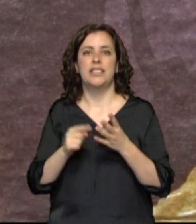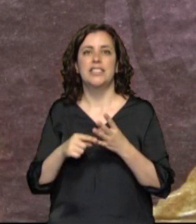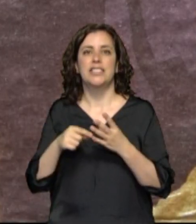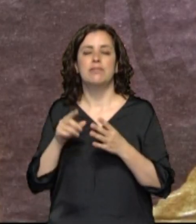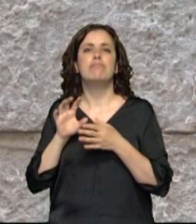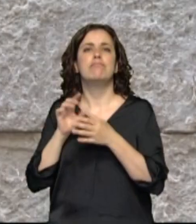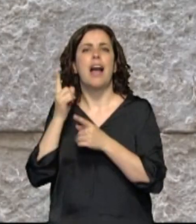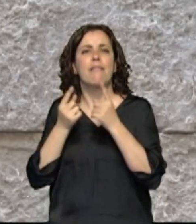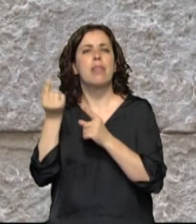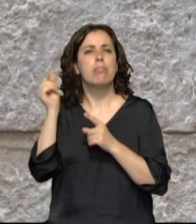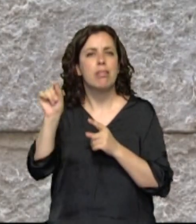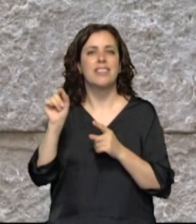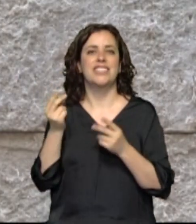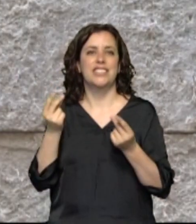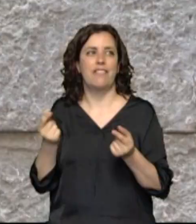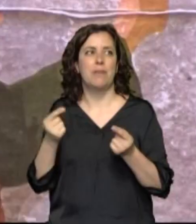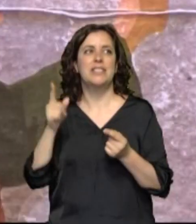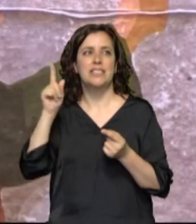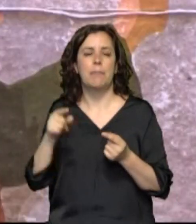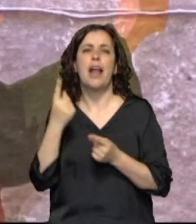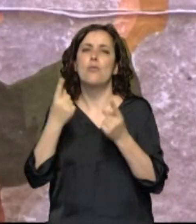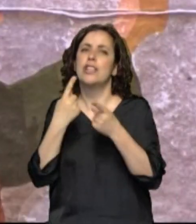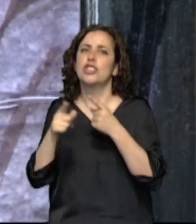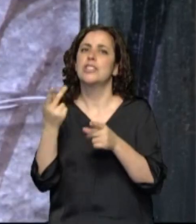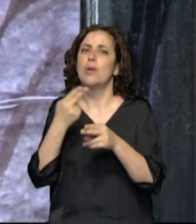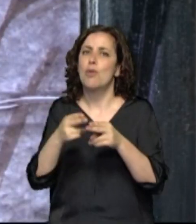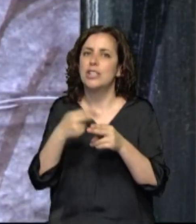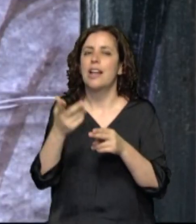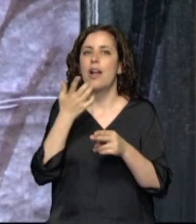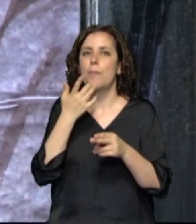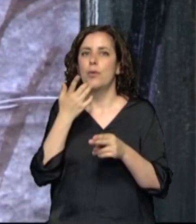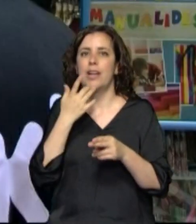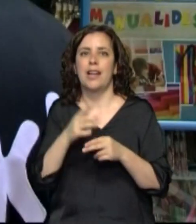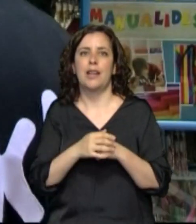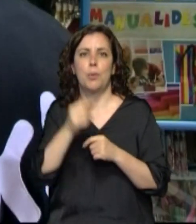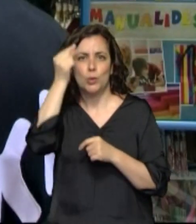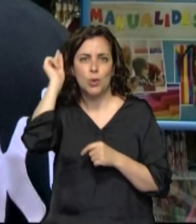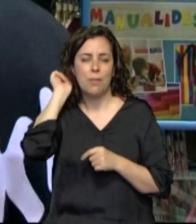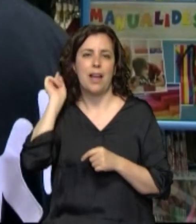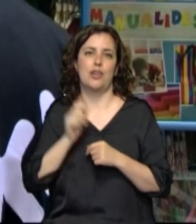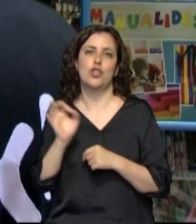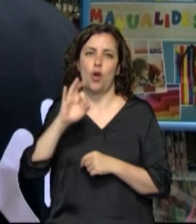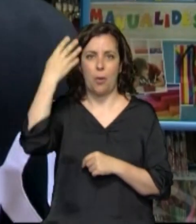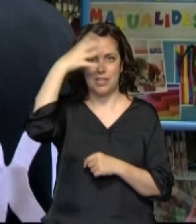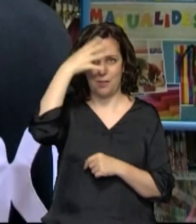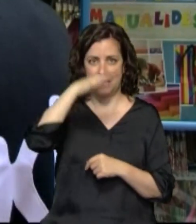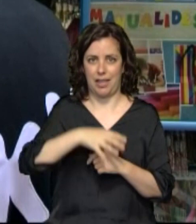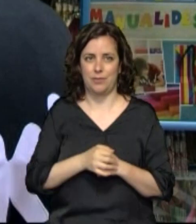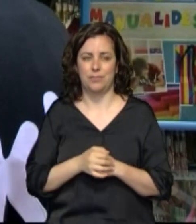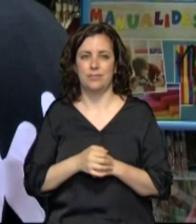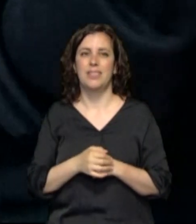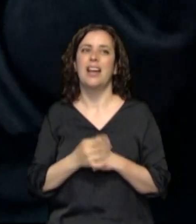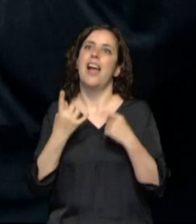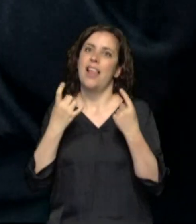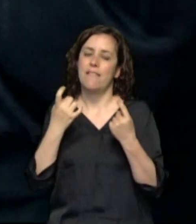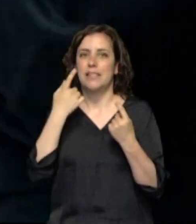Fermín con Carabinagra y Hemingway e incluso a la política con Usu de Barcos o la presidenta María Chivite. Con los demás personajes es más difícil porque hay que sacar el parecido de todas